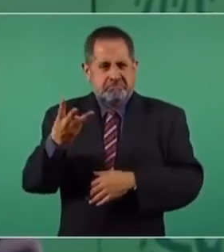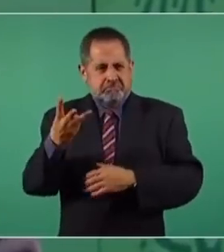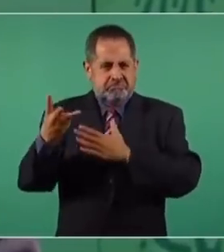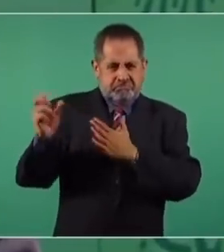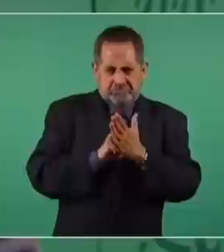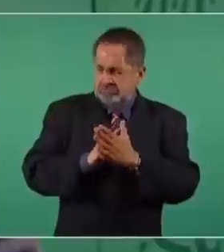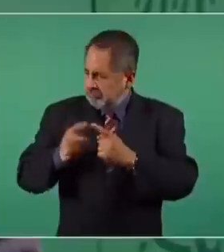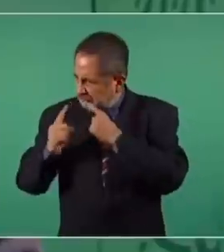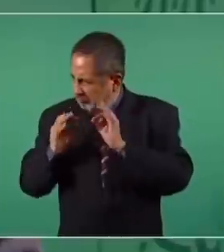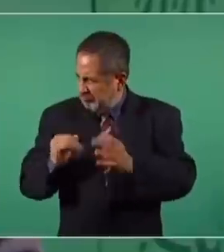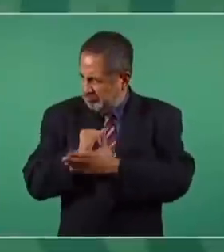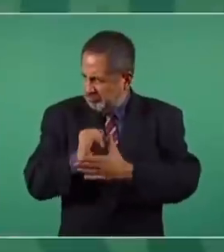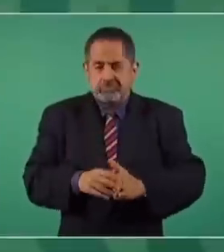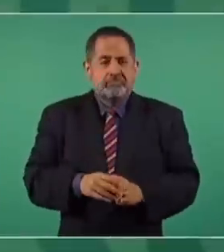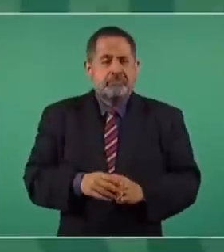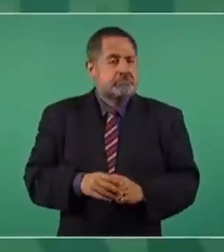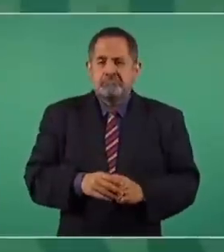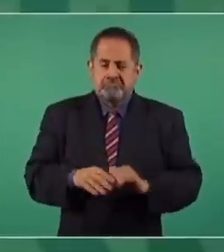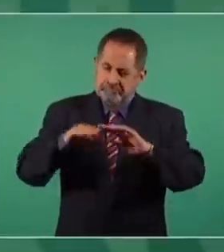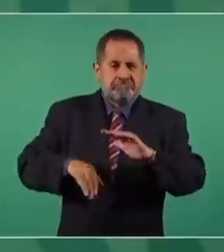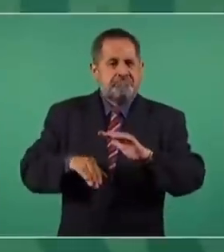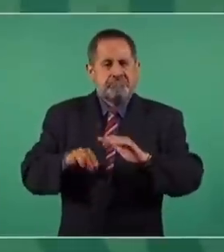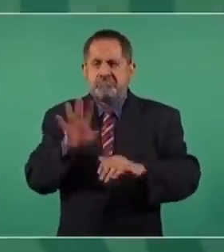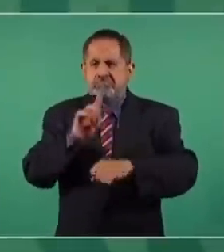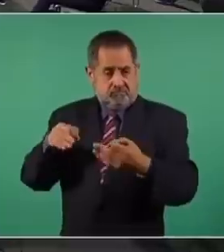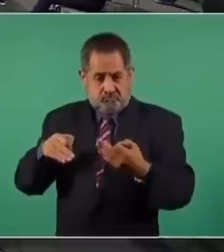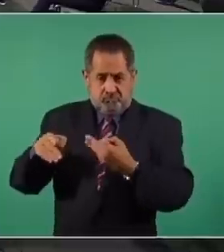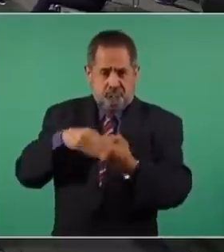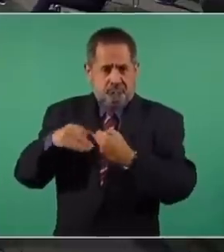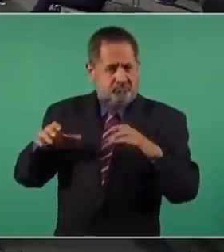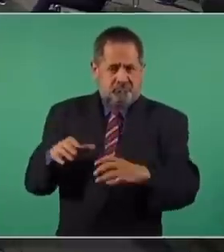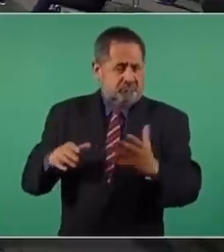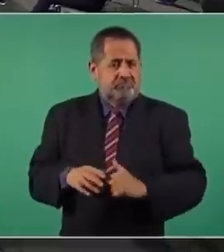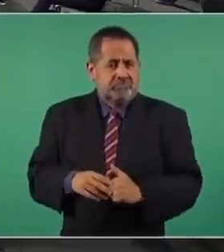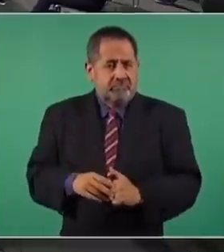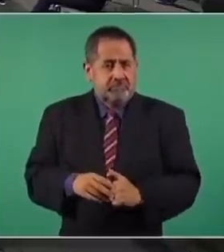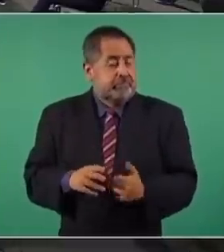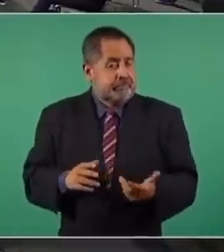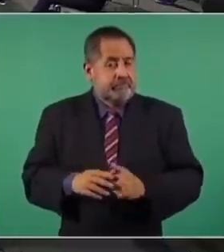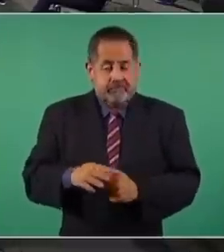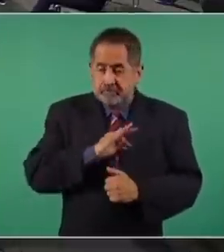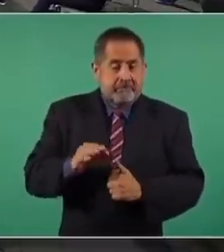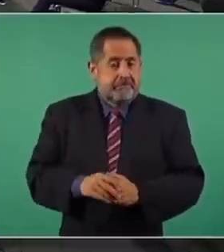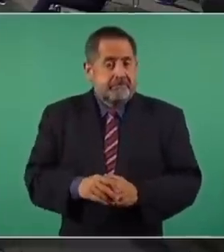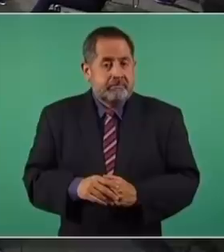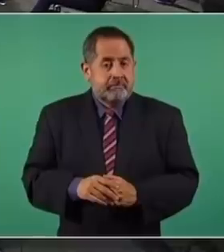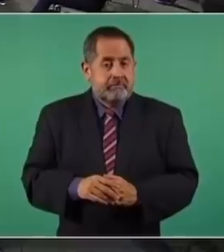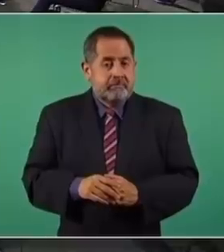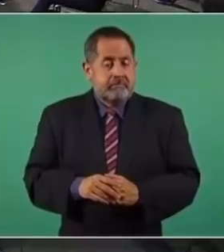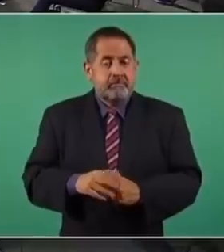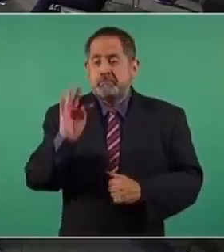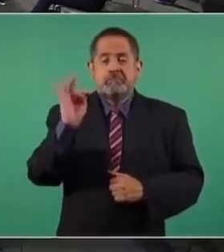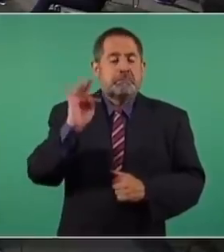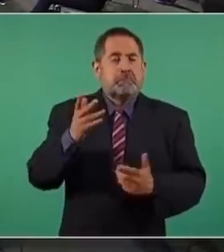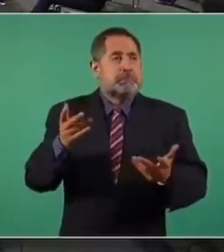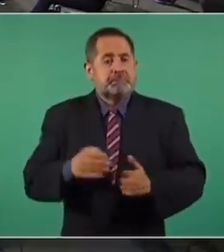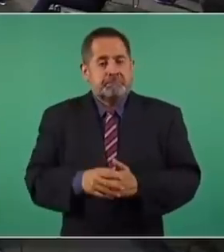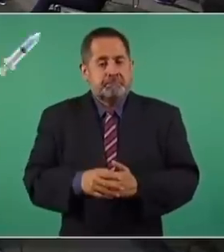y en menos de ese tiempo ya está. ¿Qué te hubiésemos hecho si